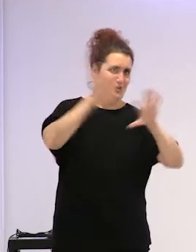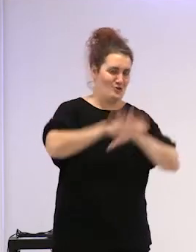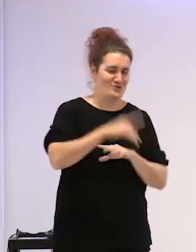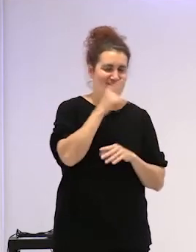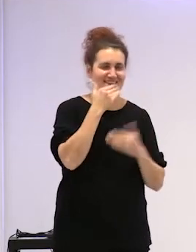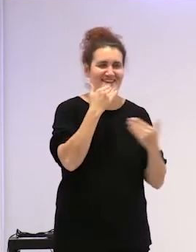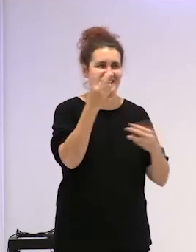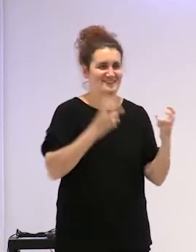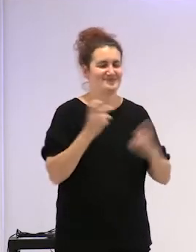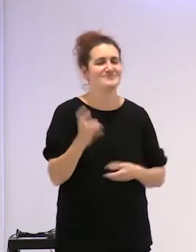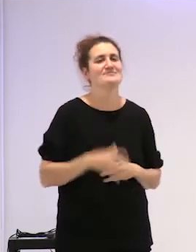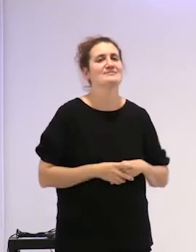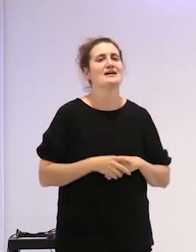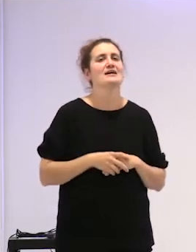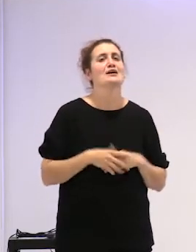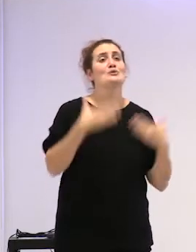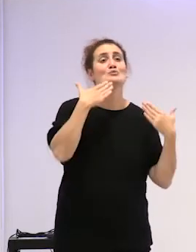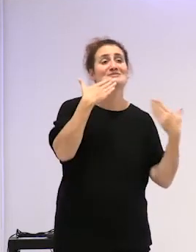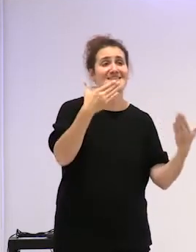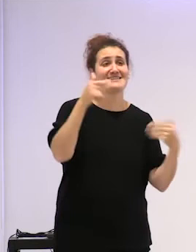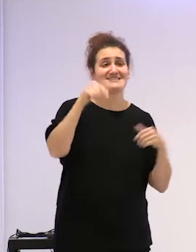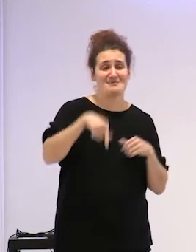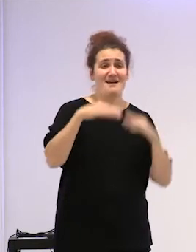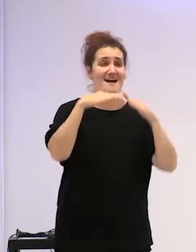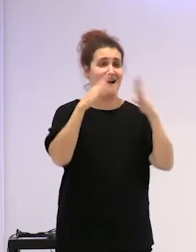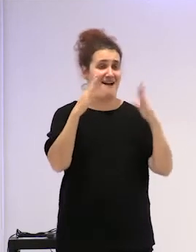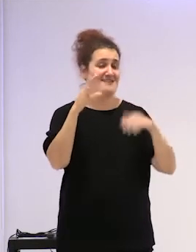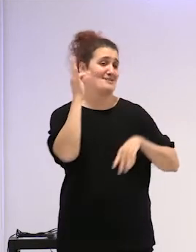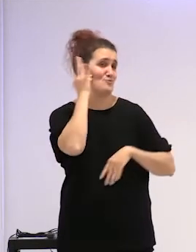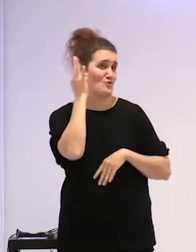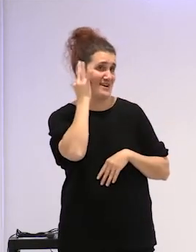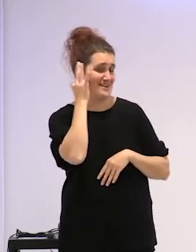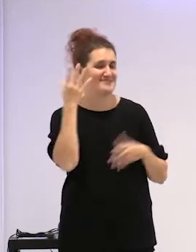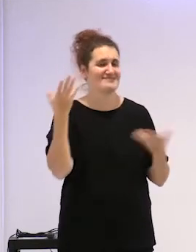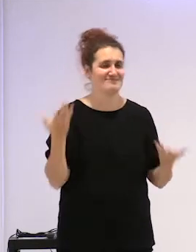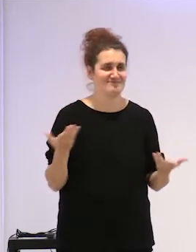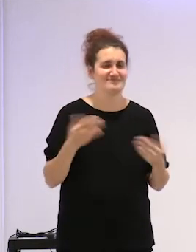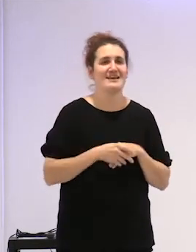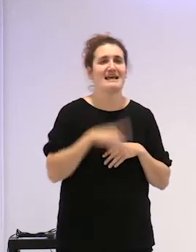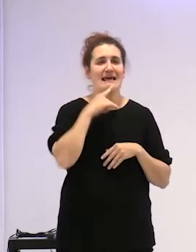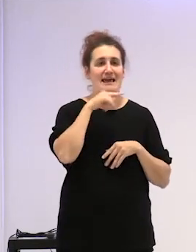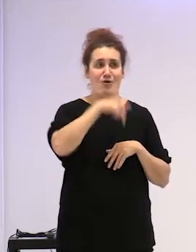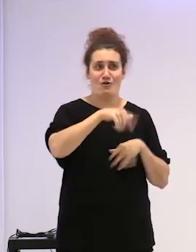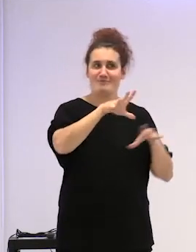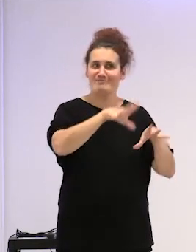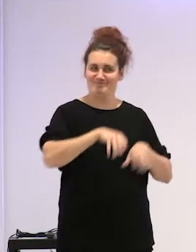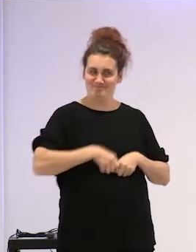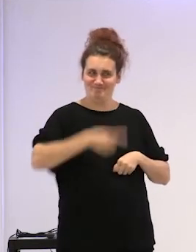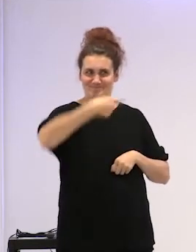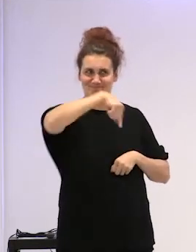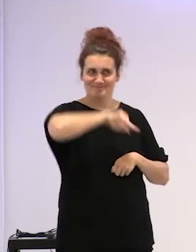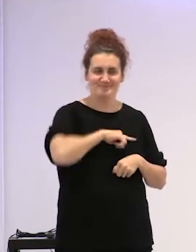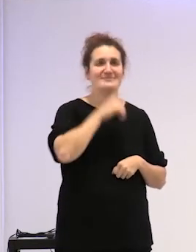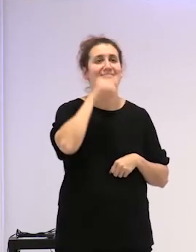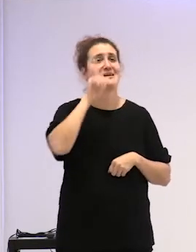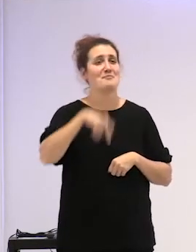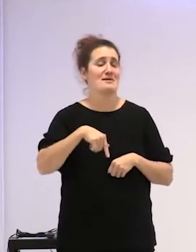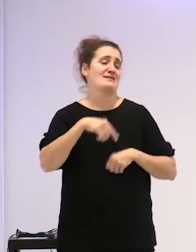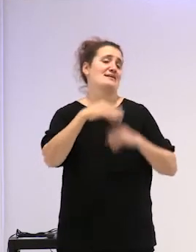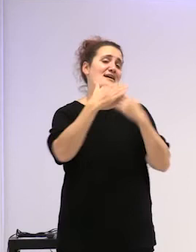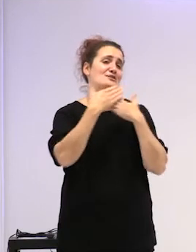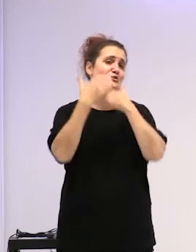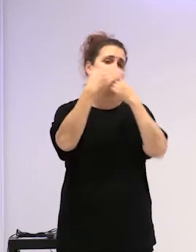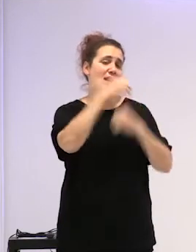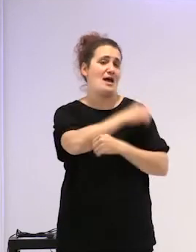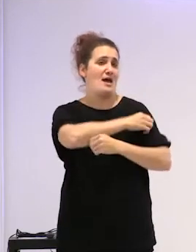Muchas gracias también a esta Casa de las Mujeres Macubenechea que nos acogen y a la Escuela de Empoderamiento que